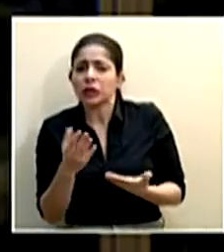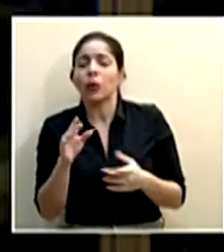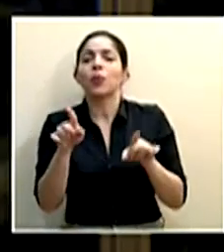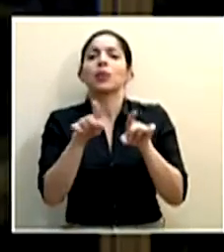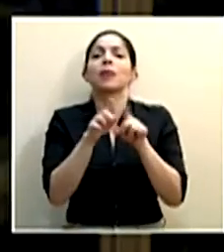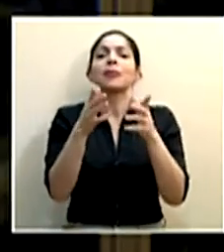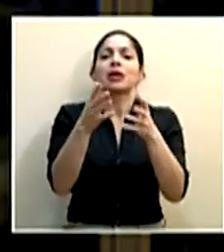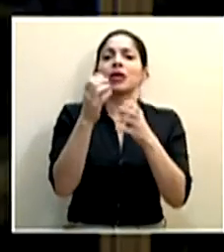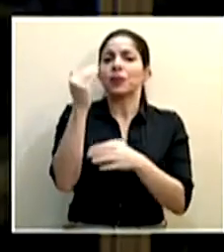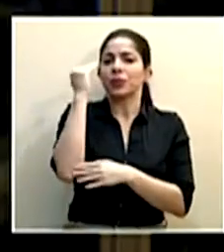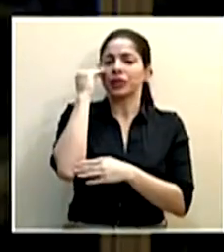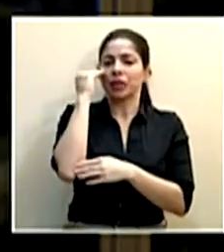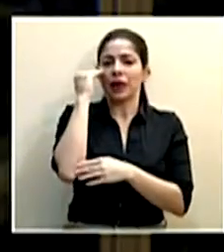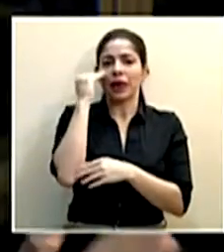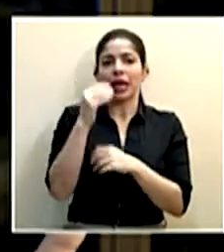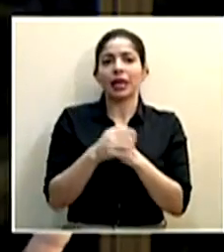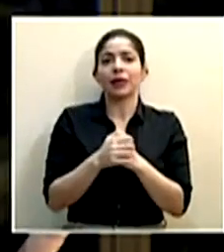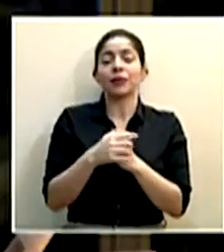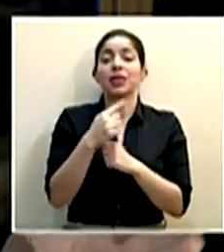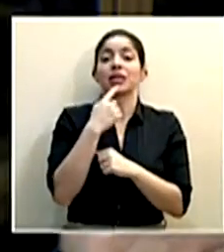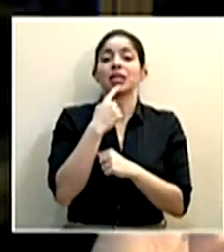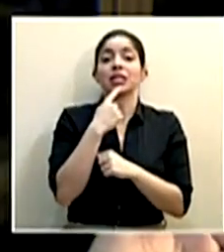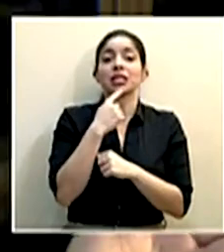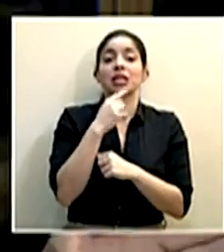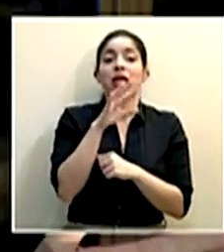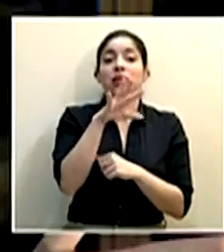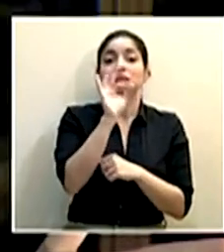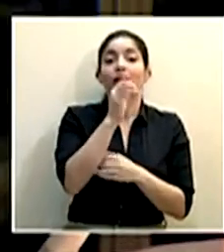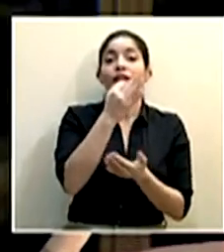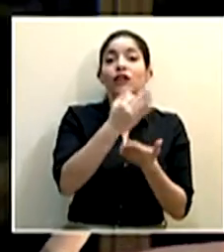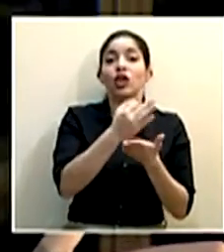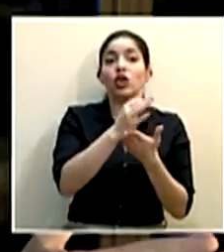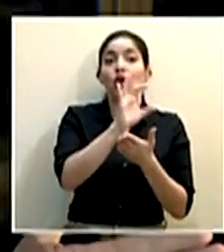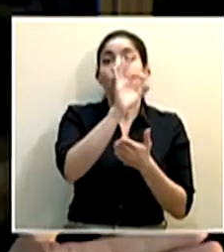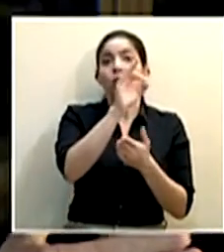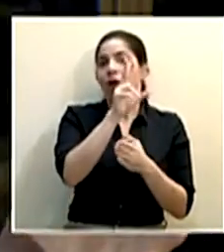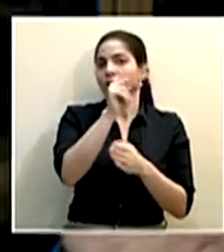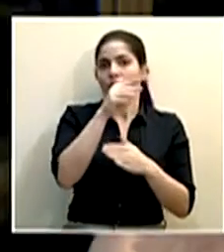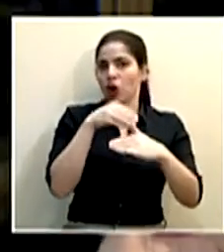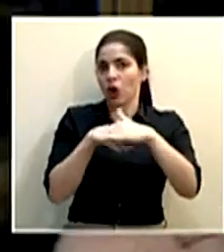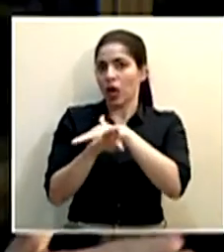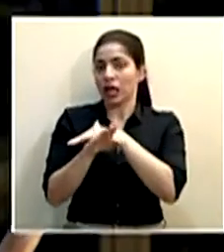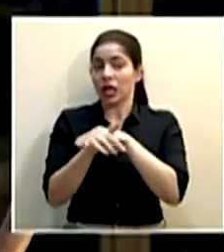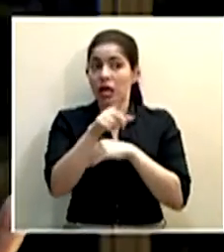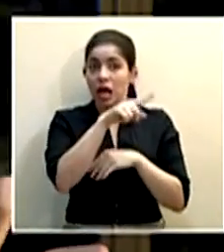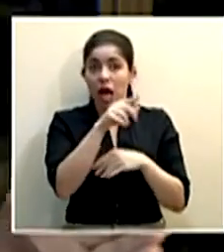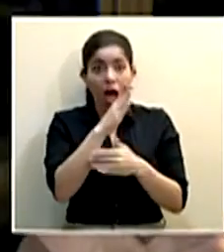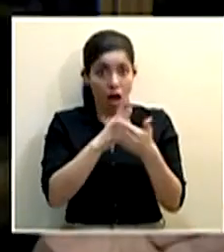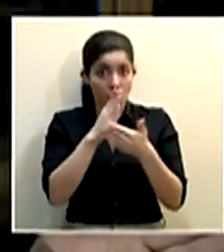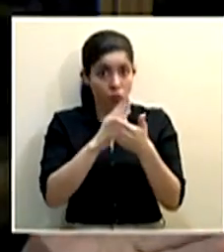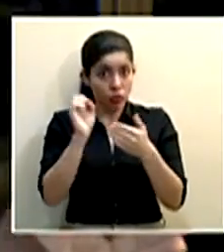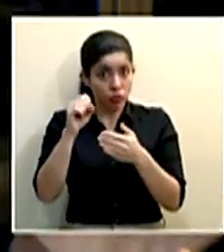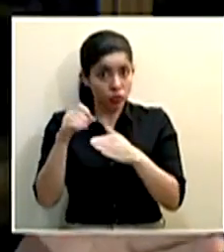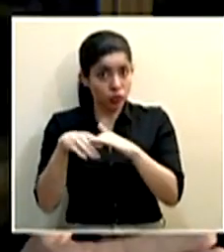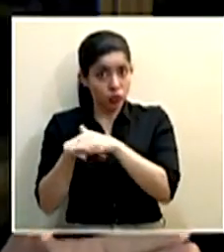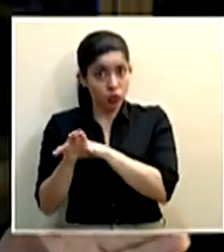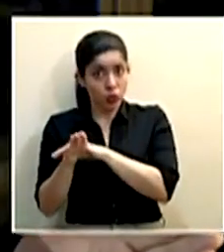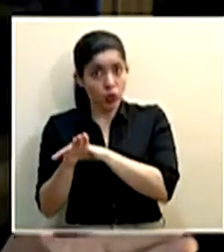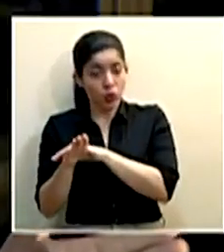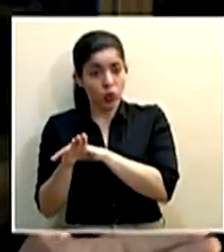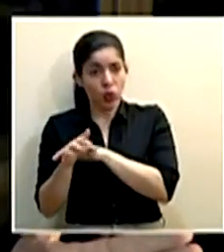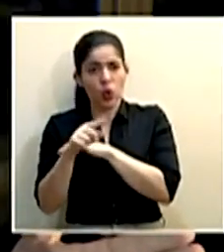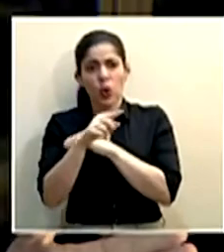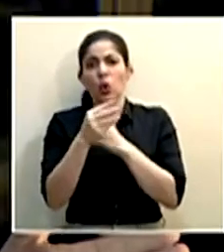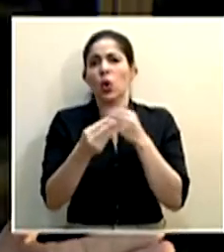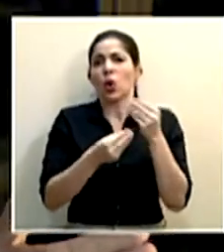saber por lo... Bueno, dice que 9 que detectaron a las fronteras no ingresaron. Algunos sí han ingresado, digamos, o que se ha hecho